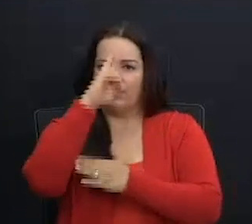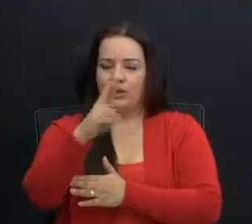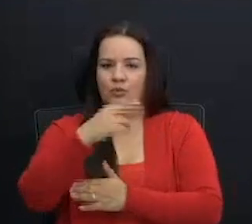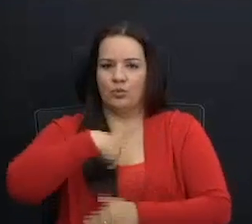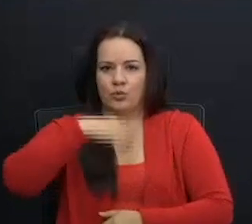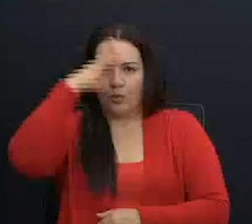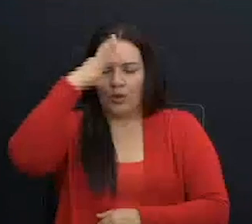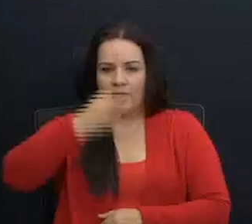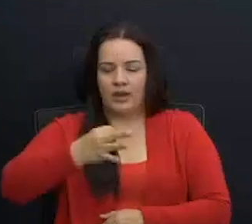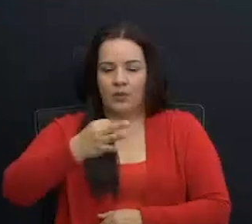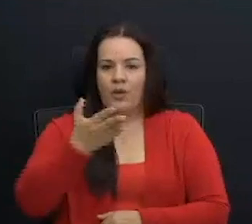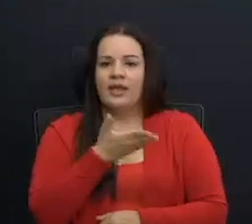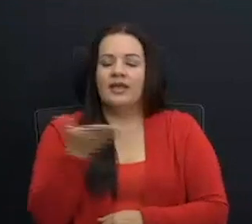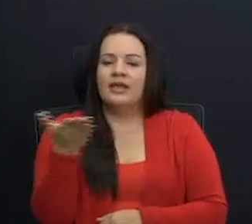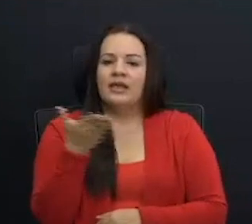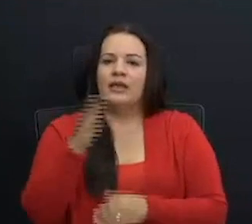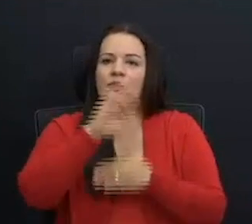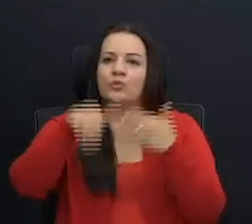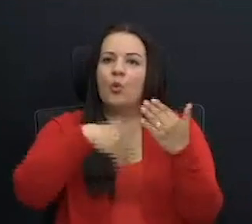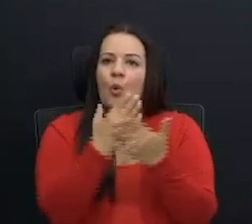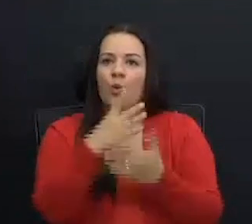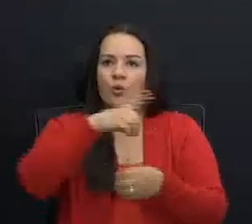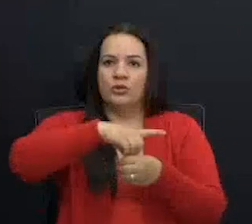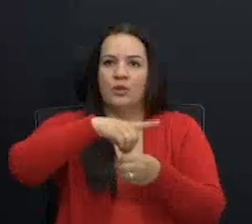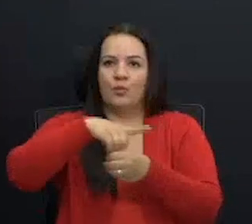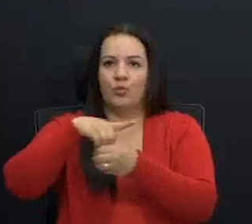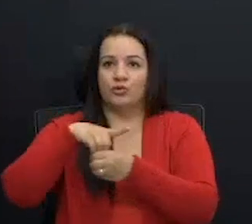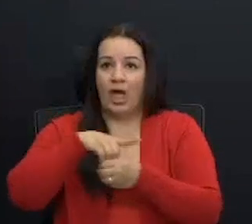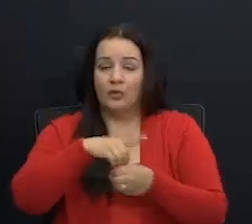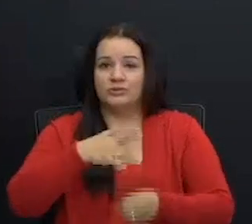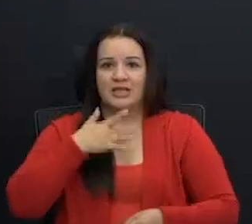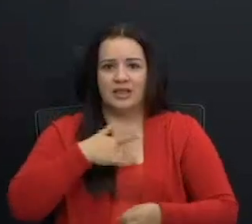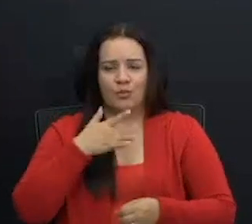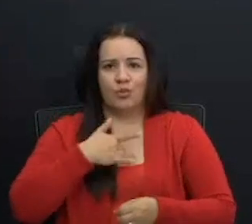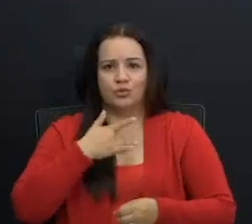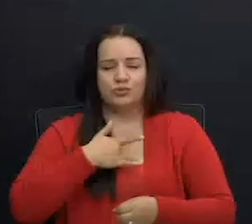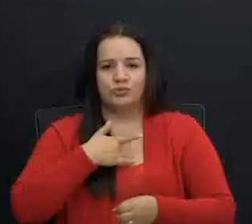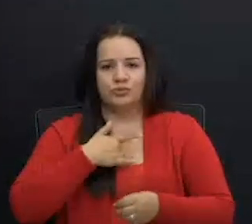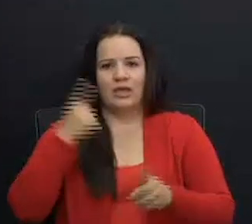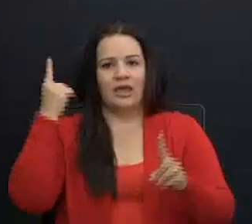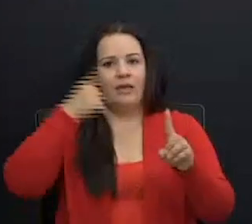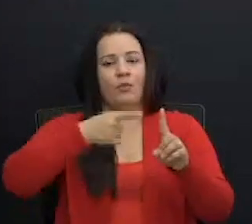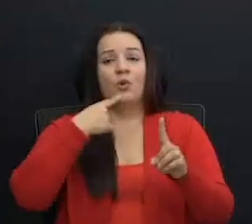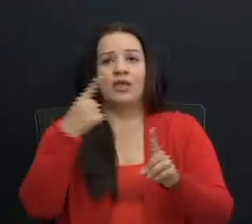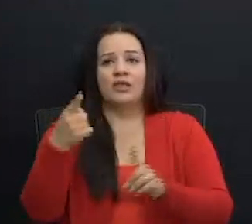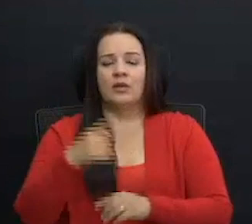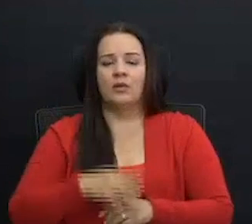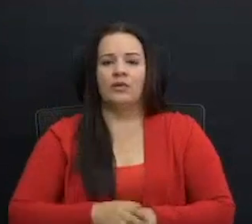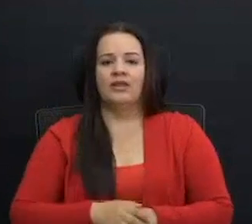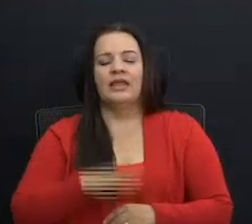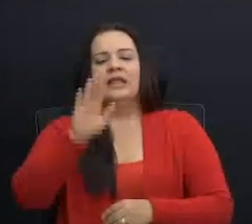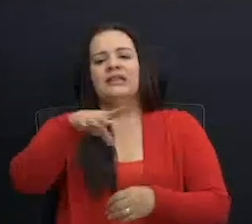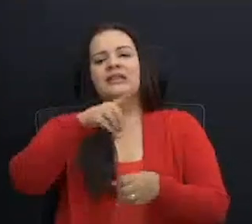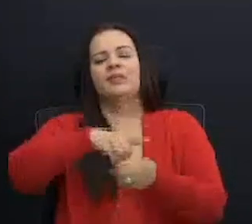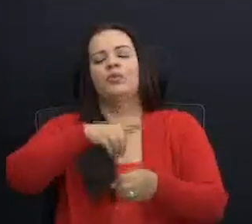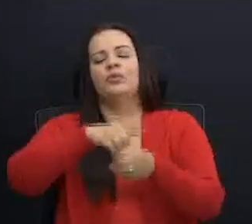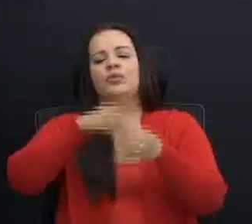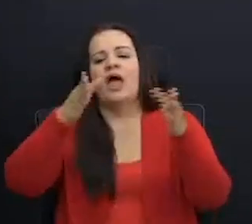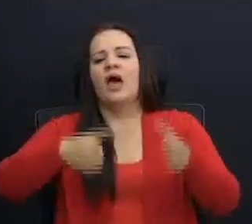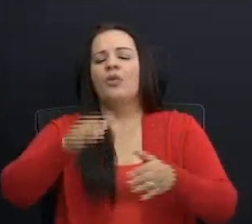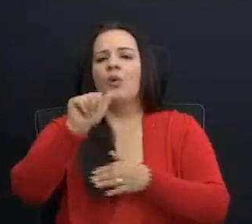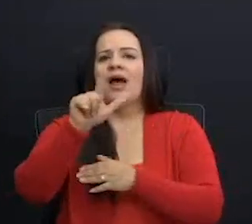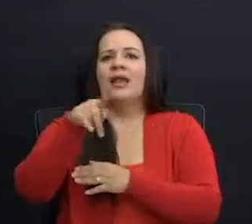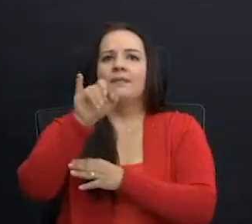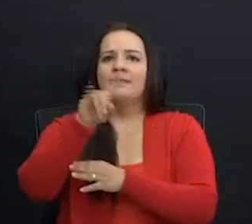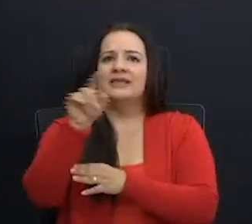o por el desorden. Todos los diputados que nos sentimos aludidos por lo que dijo el señor... Diputado Alpizar, eso no es por